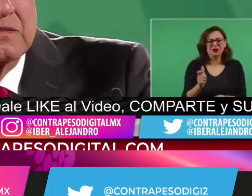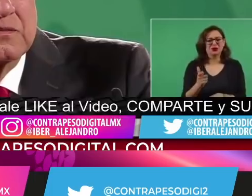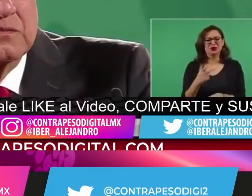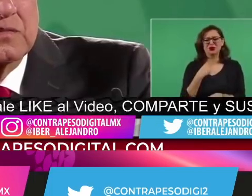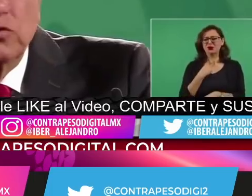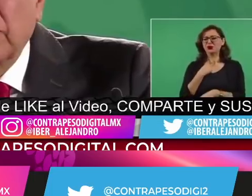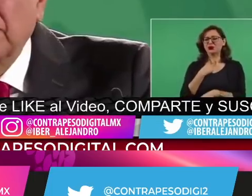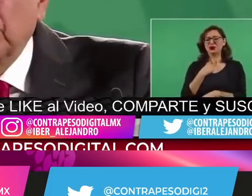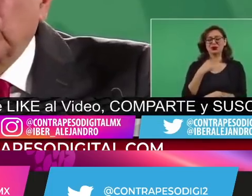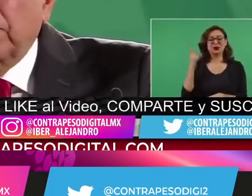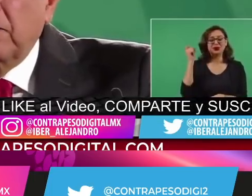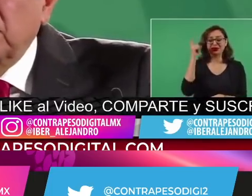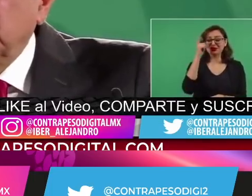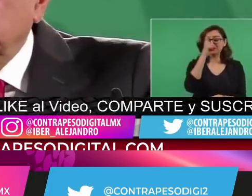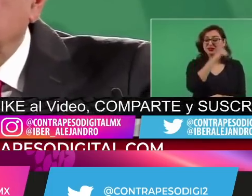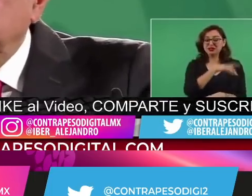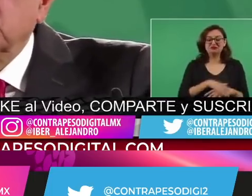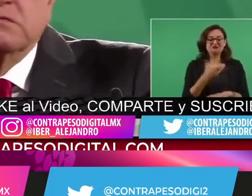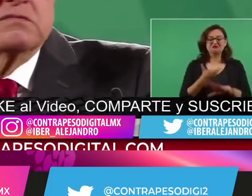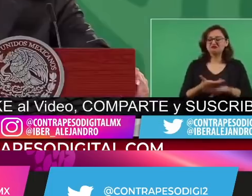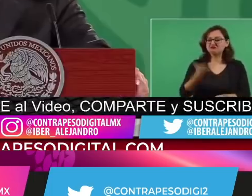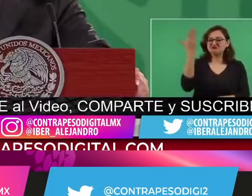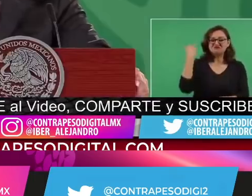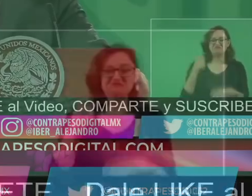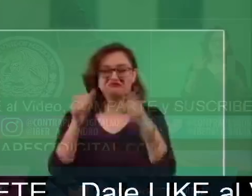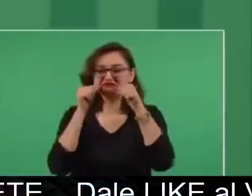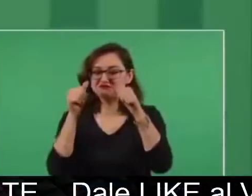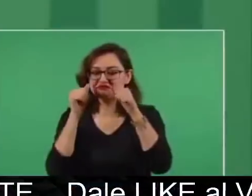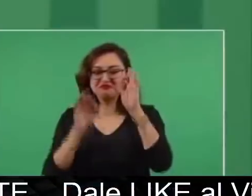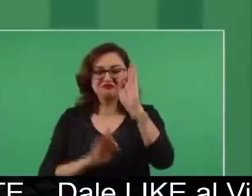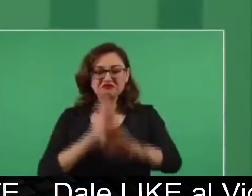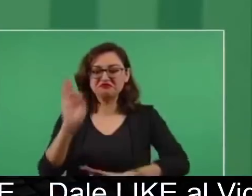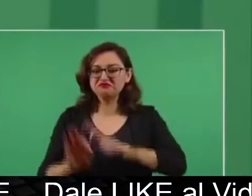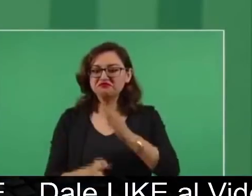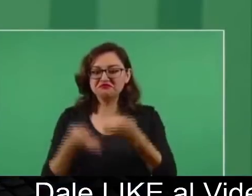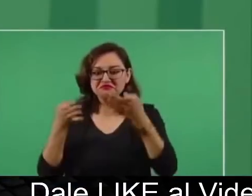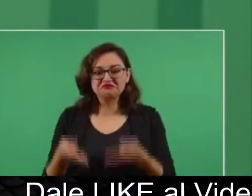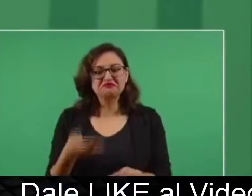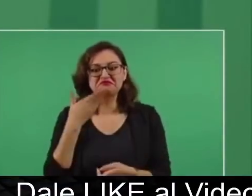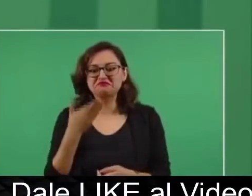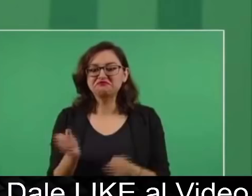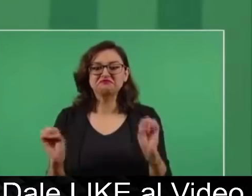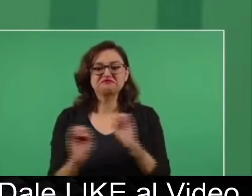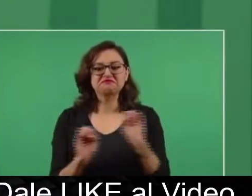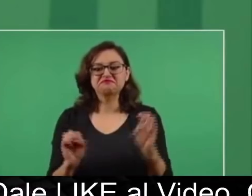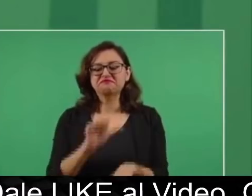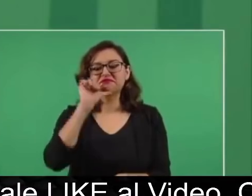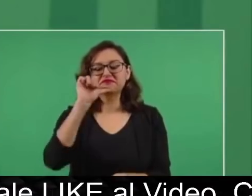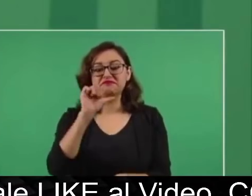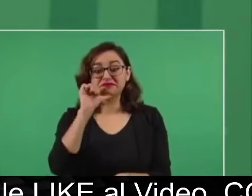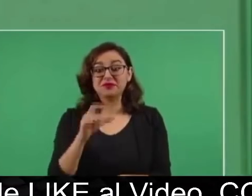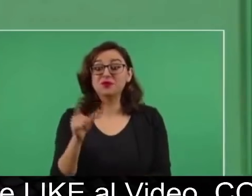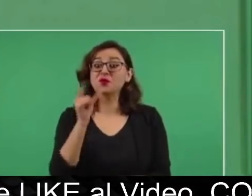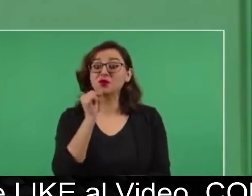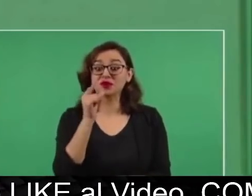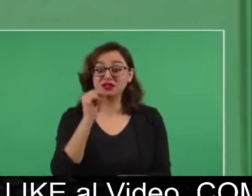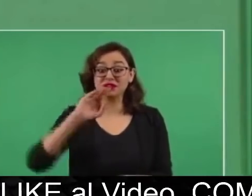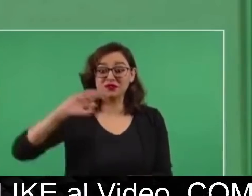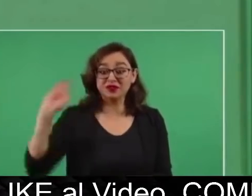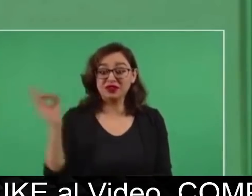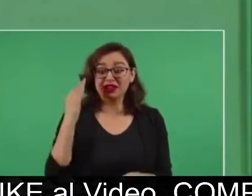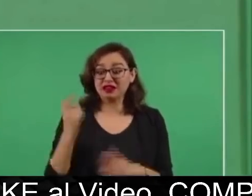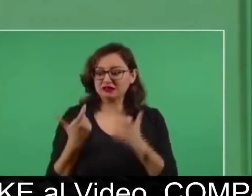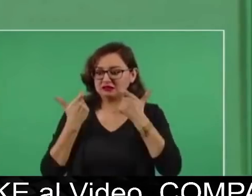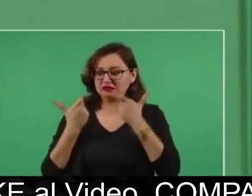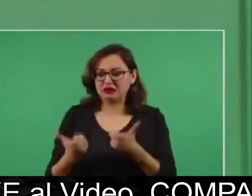que nunca se preocuparon, no, manejaban muchísimo dinero, con poca